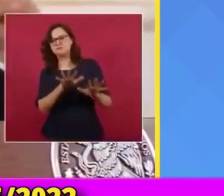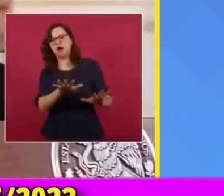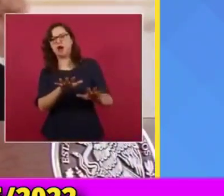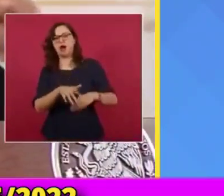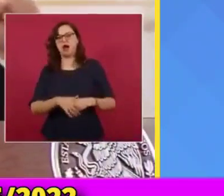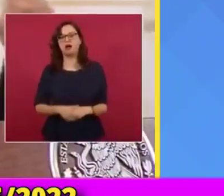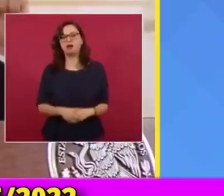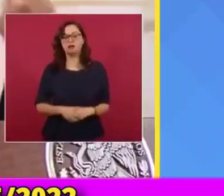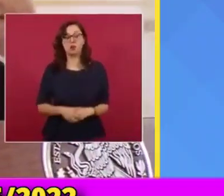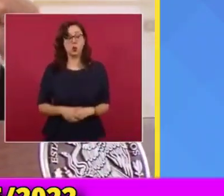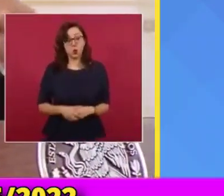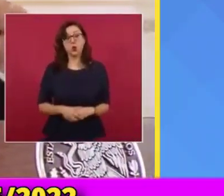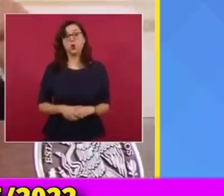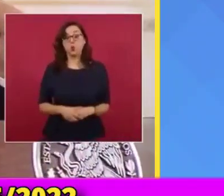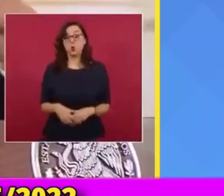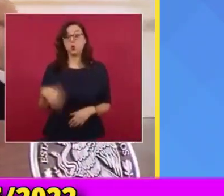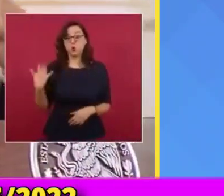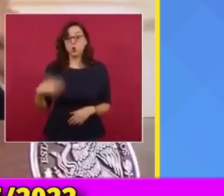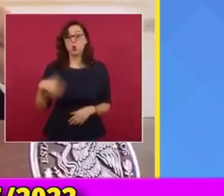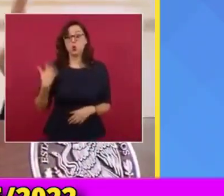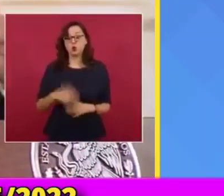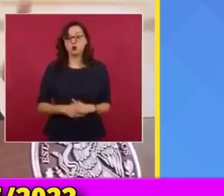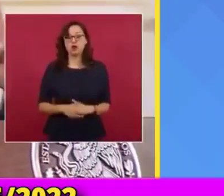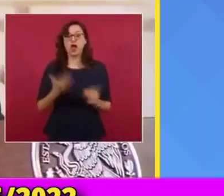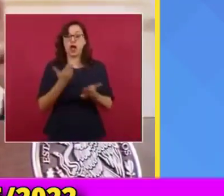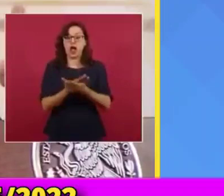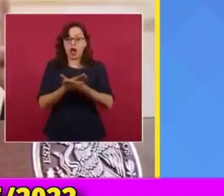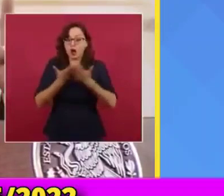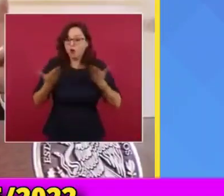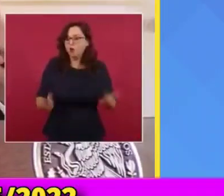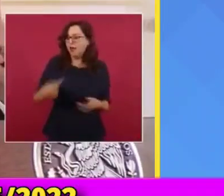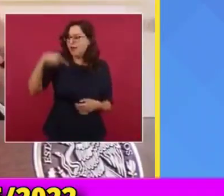importantes que se ha construido en el mundo.